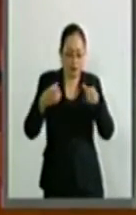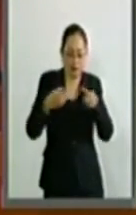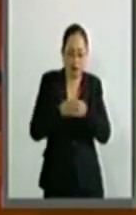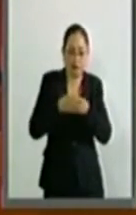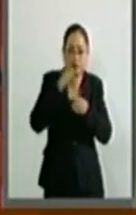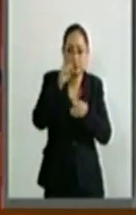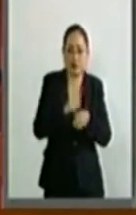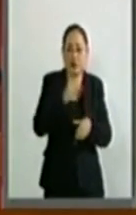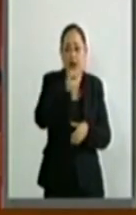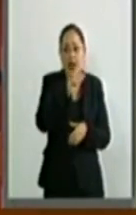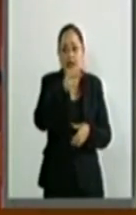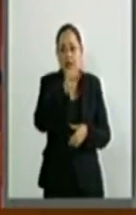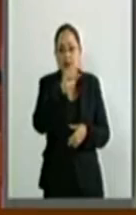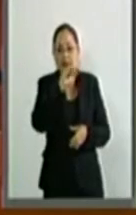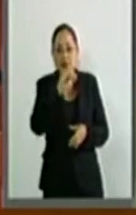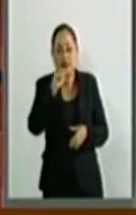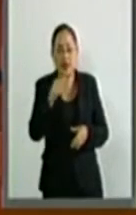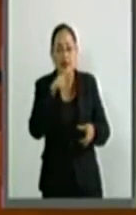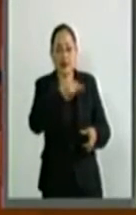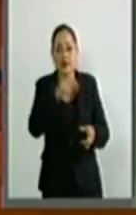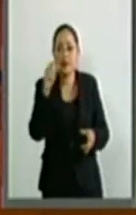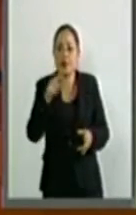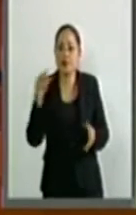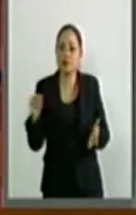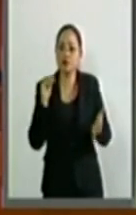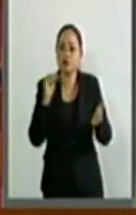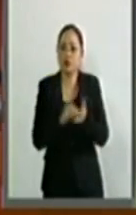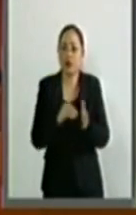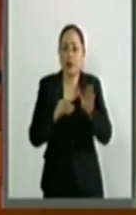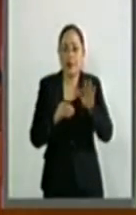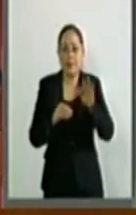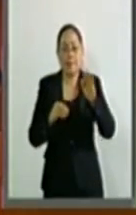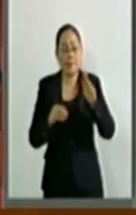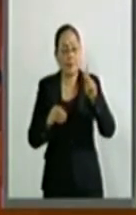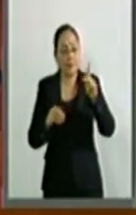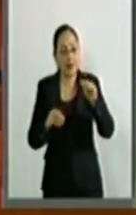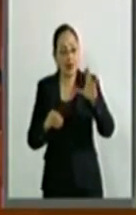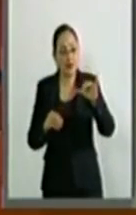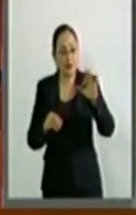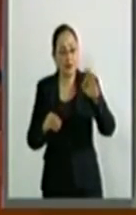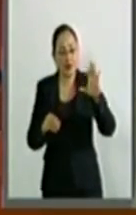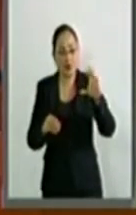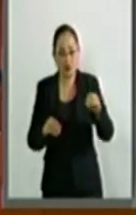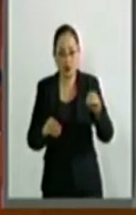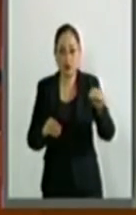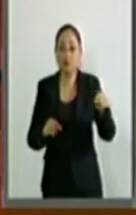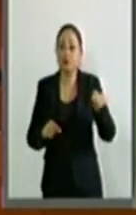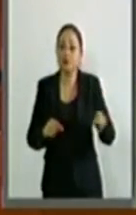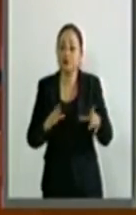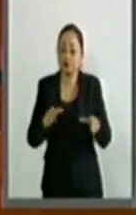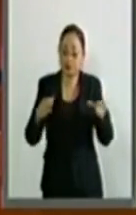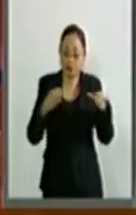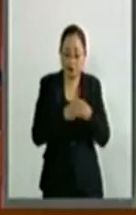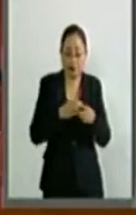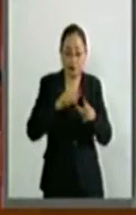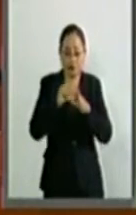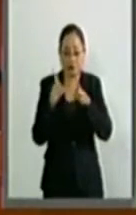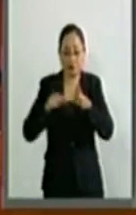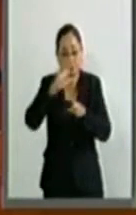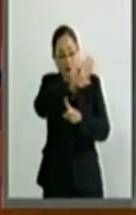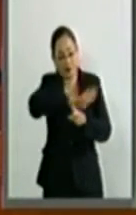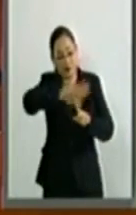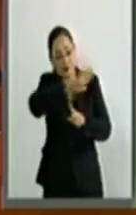Sudeste Asiático sin olvidar el Pacífico Sur. Es decir, Asia-Pacífico representa